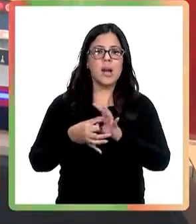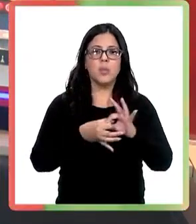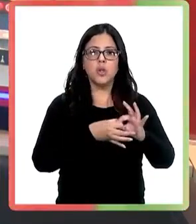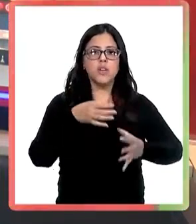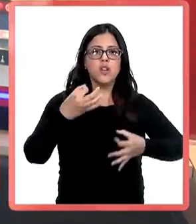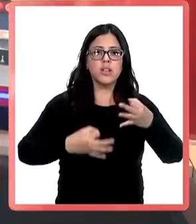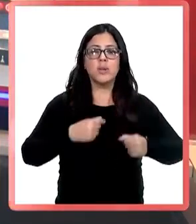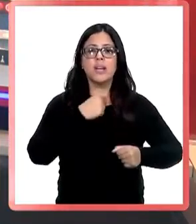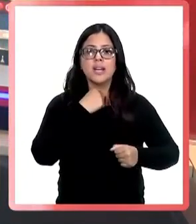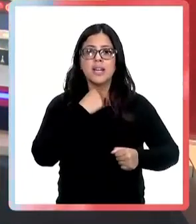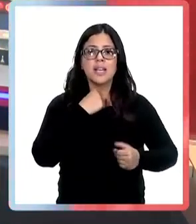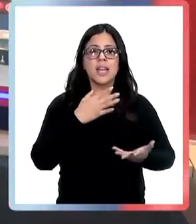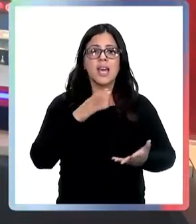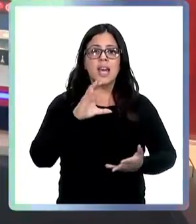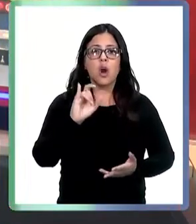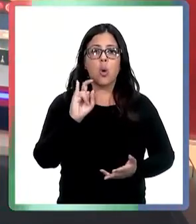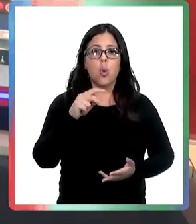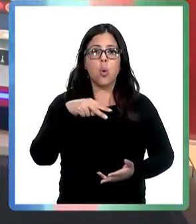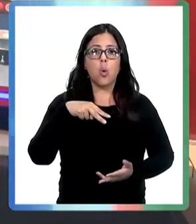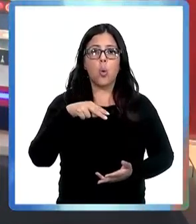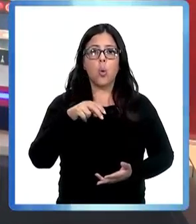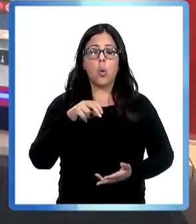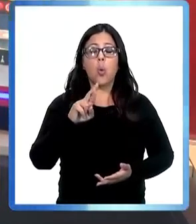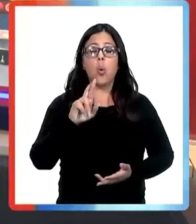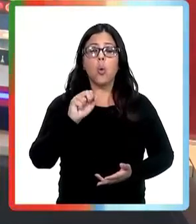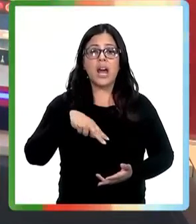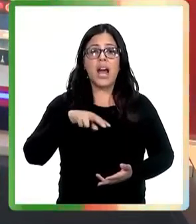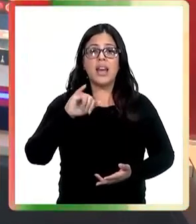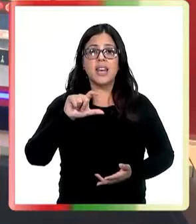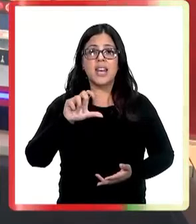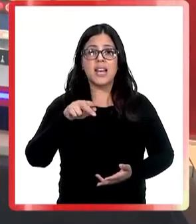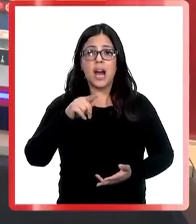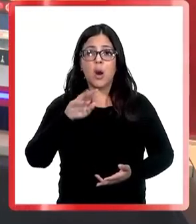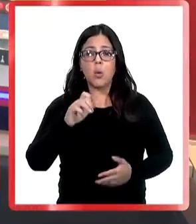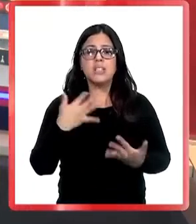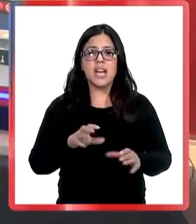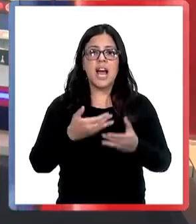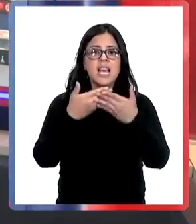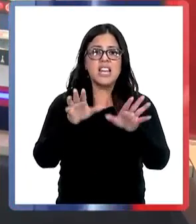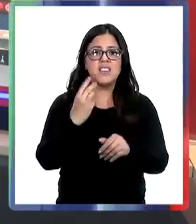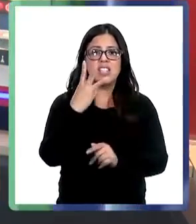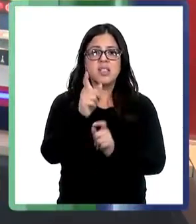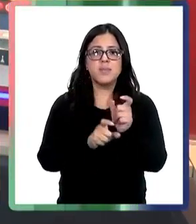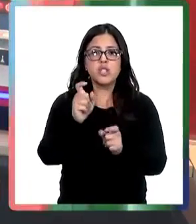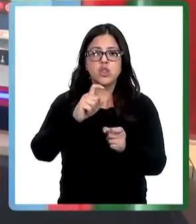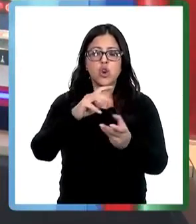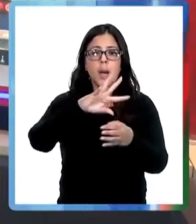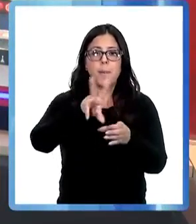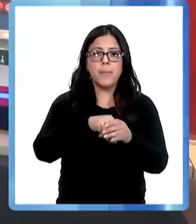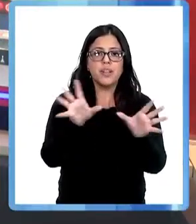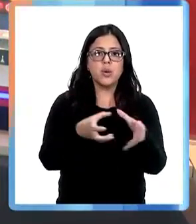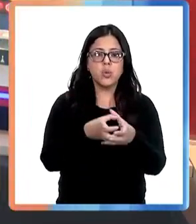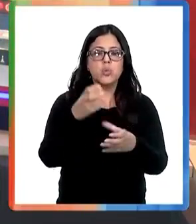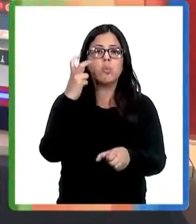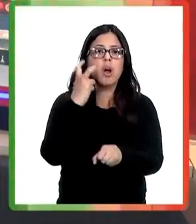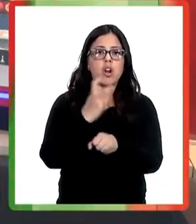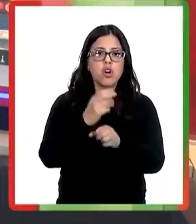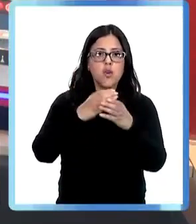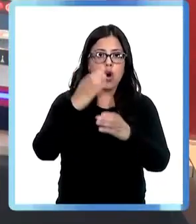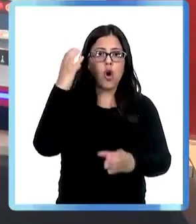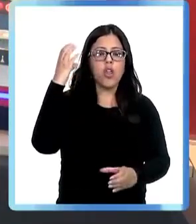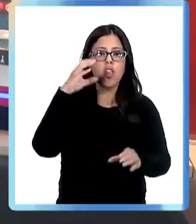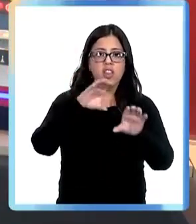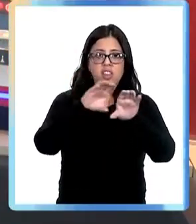personas vinculadas con una banda dedicada al robo de madera. El presidente de Corma cuestionó el trabajo de Fiscalía y el de la Justicia,